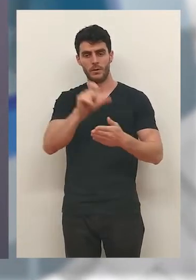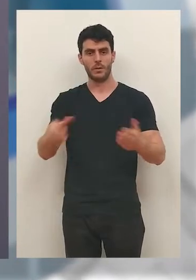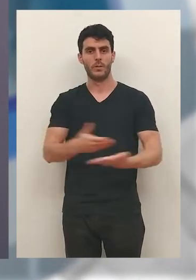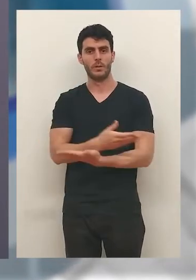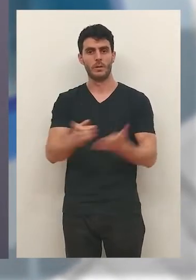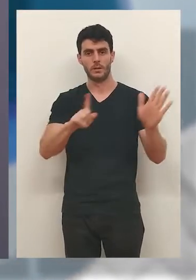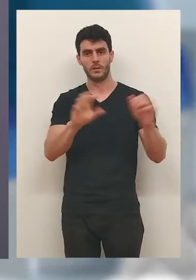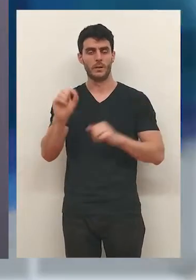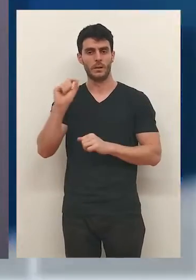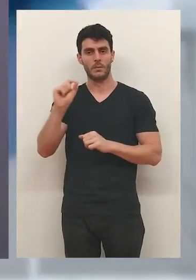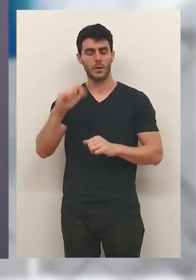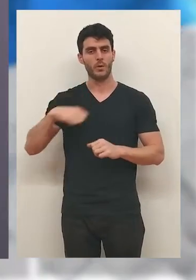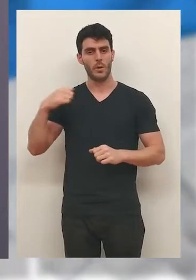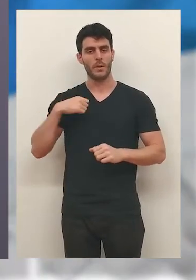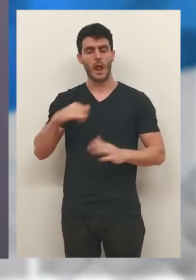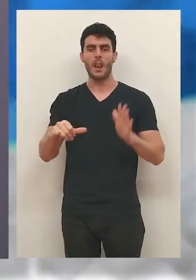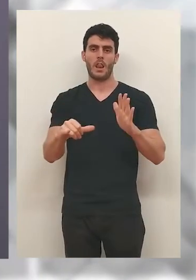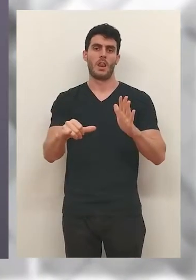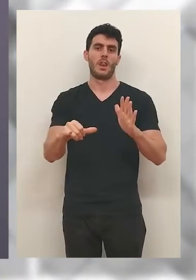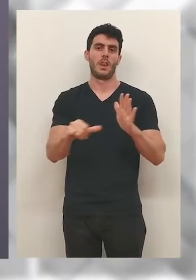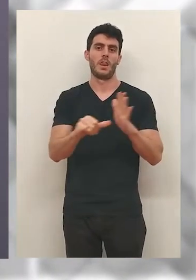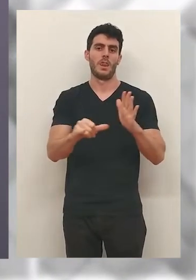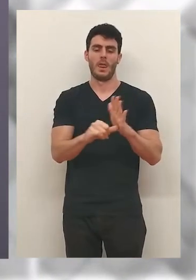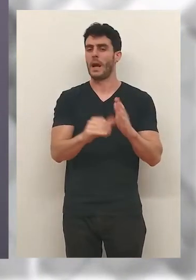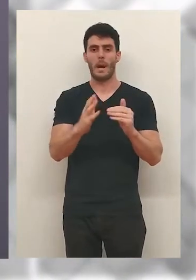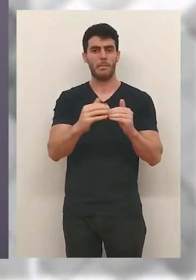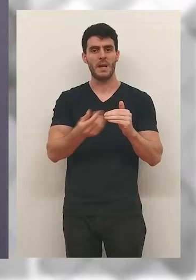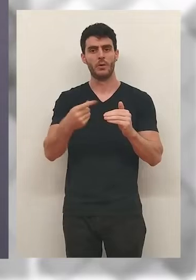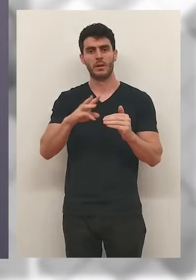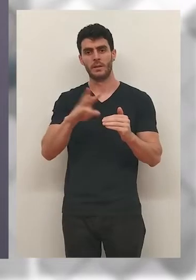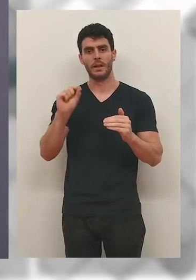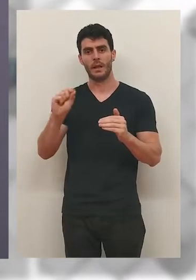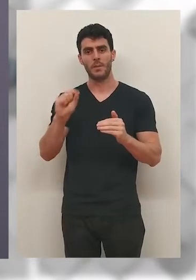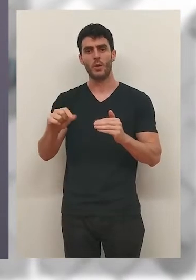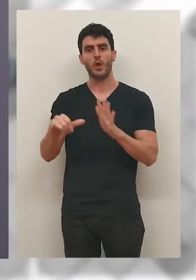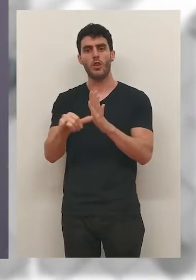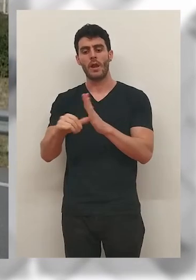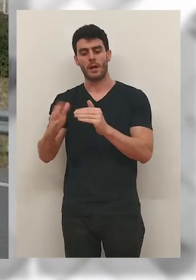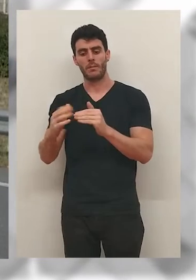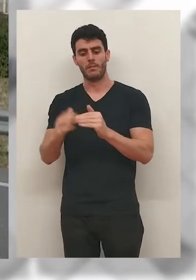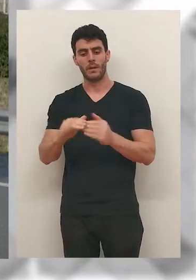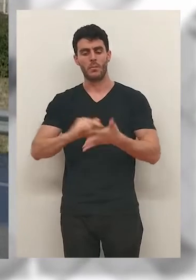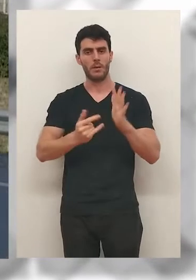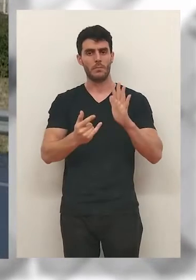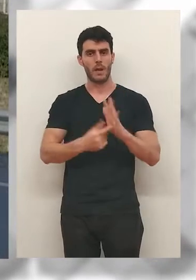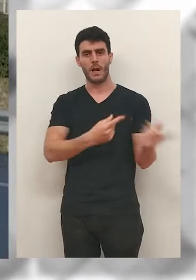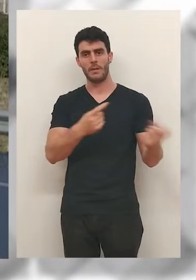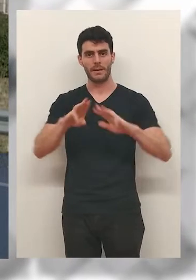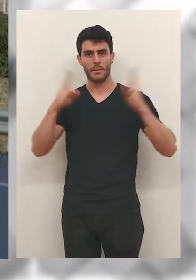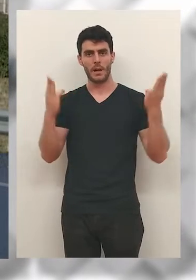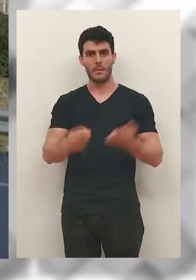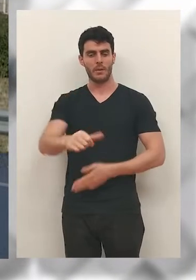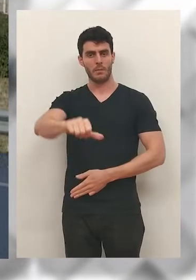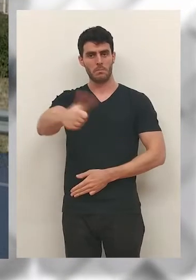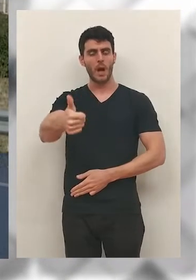objetivos son que nadie esté a más de 60 minutos del hospital y a más de 30 minutos de un centro de salud. El plan que